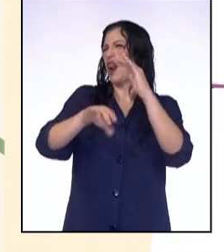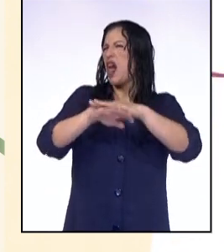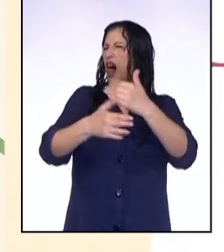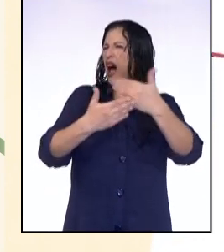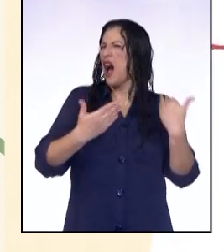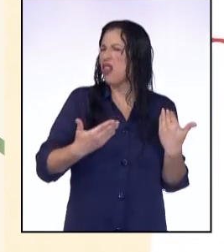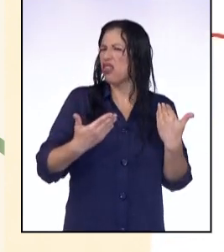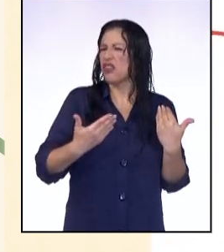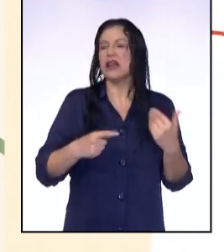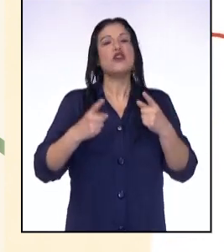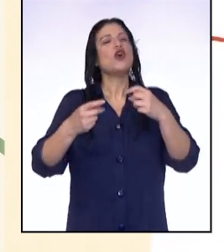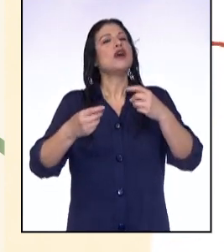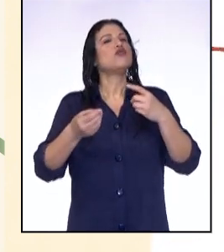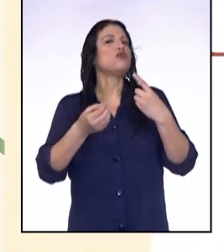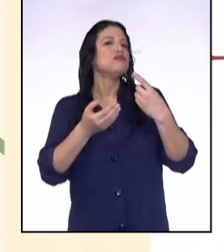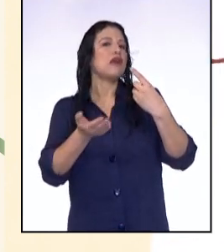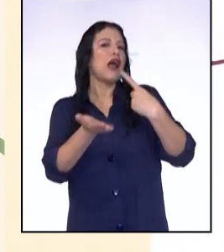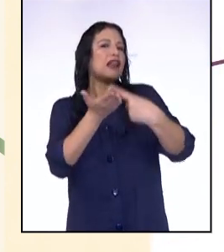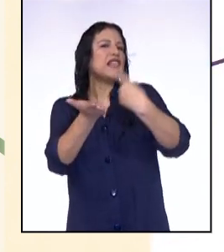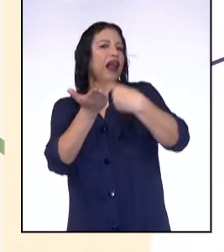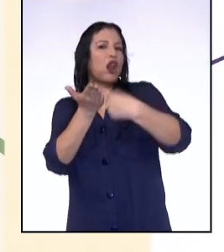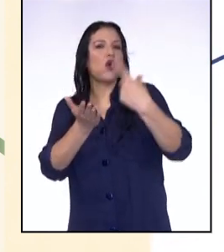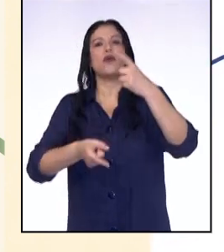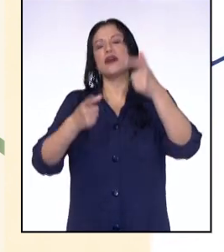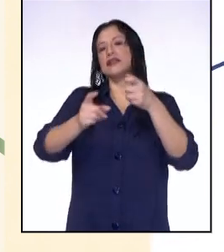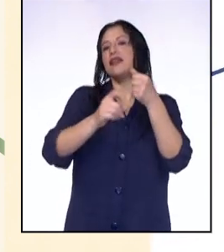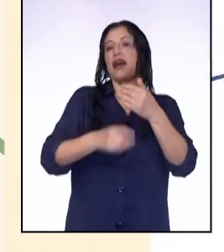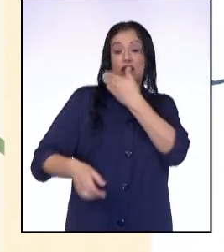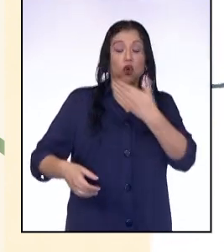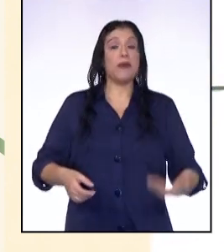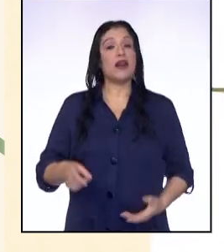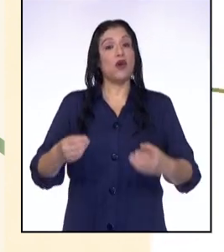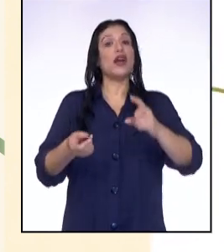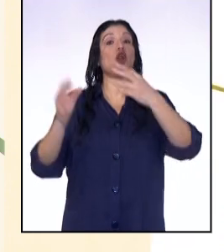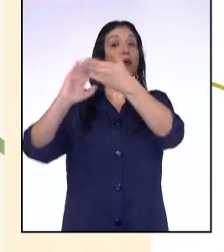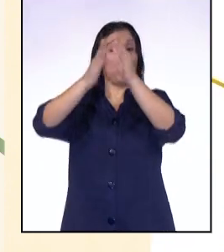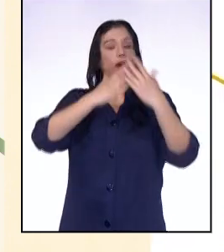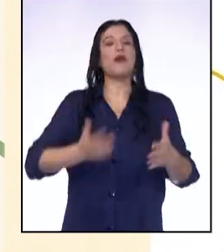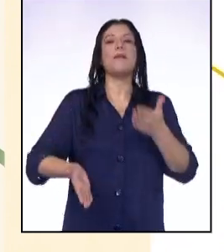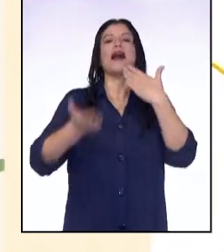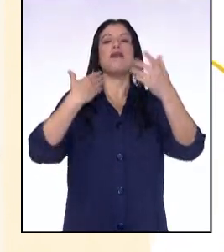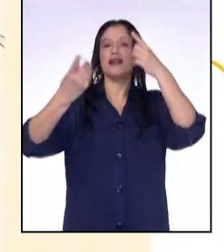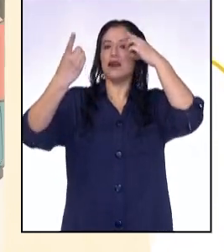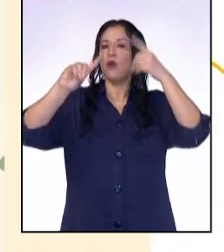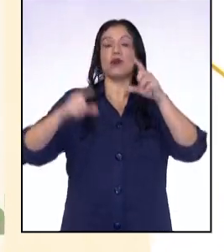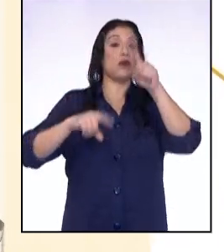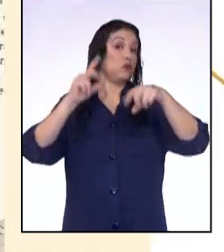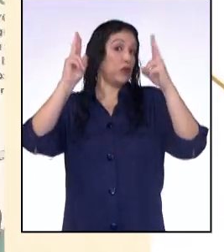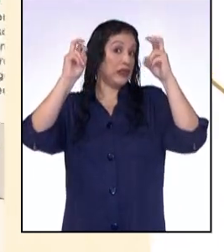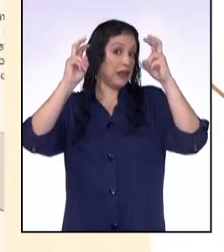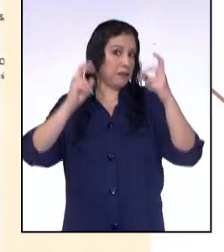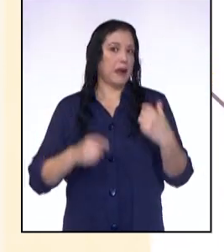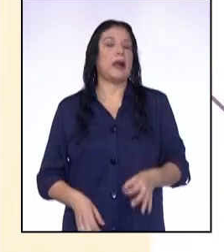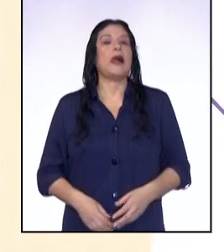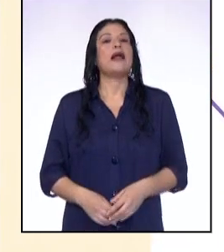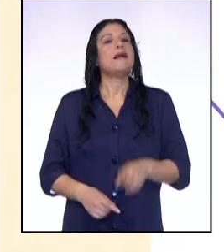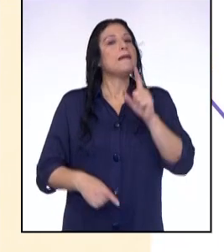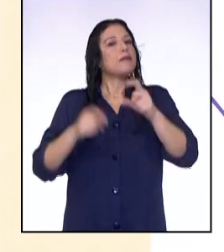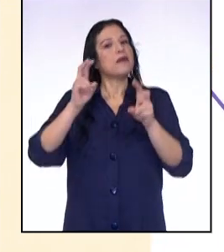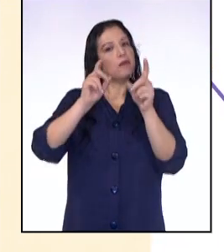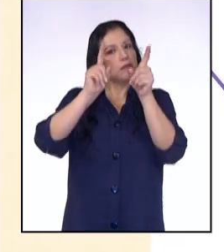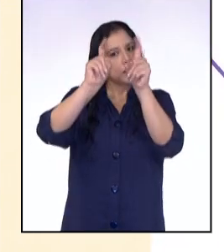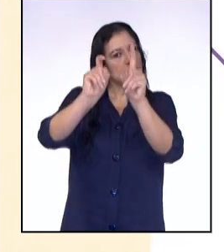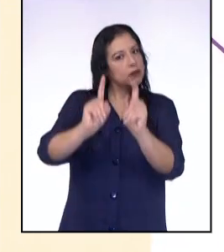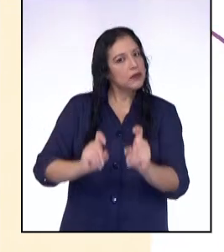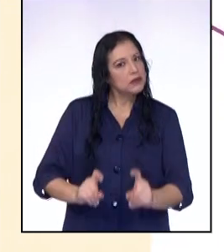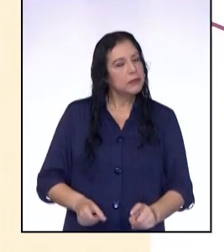profesora? Es un diálogo que se da entre Estado y los pueblos originarios para llegar a un acuerdo sobre algún tema en común. Para esa consulta seguimos un